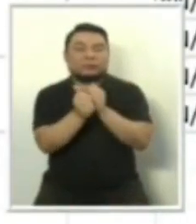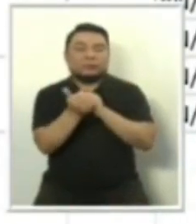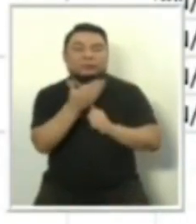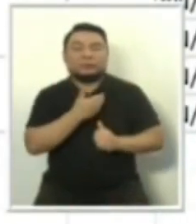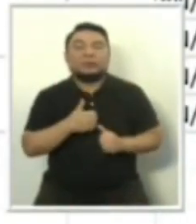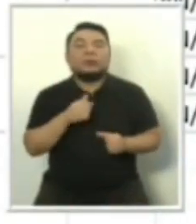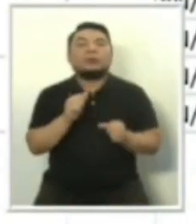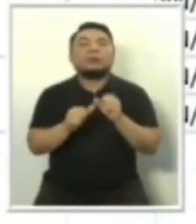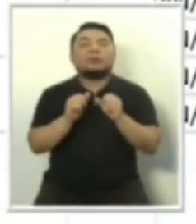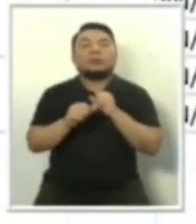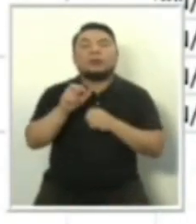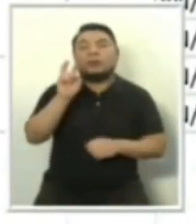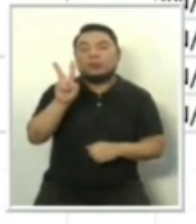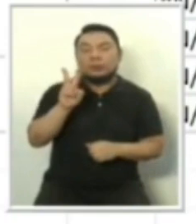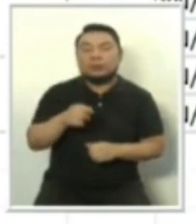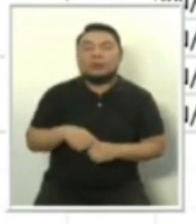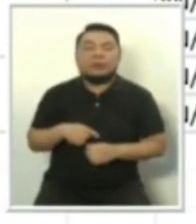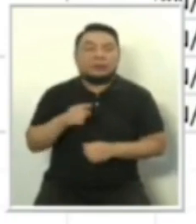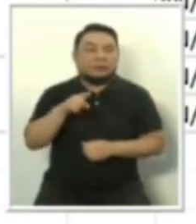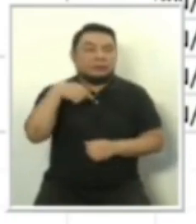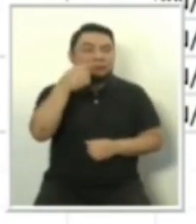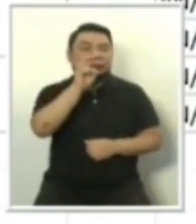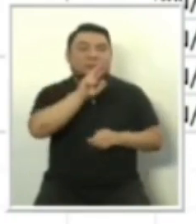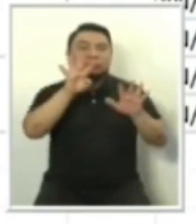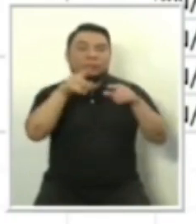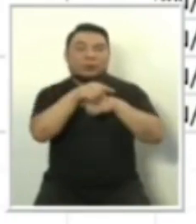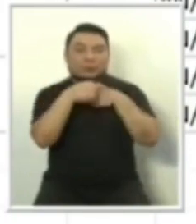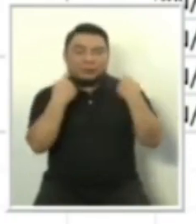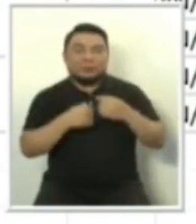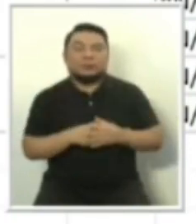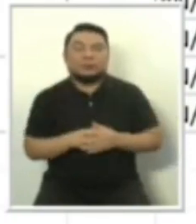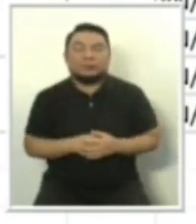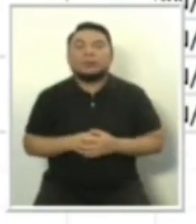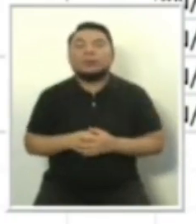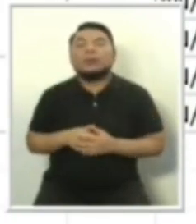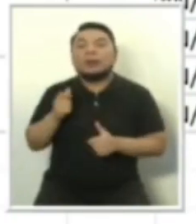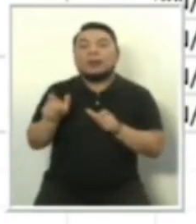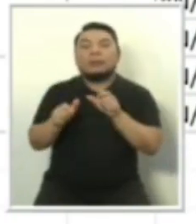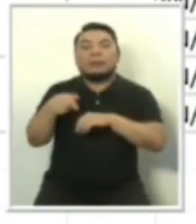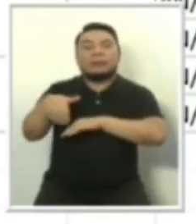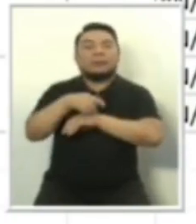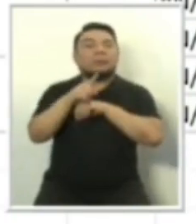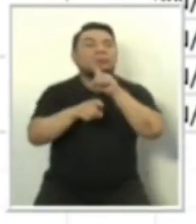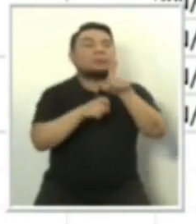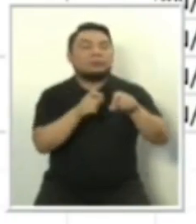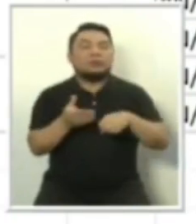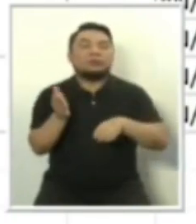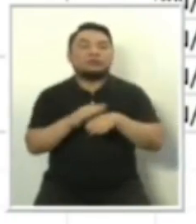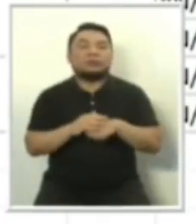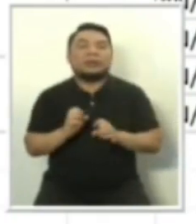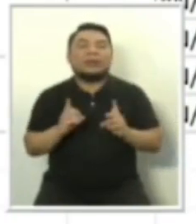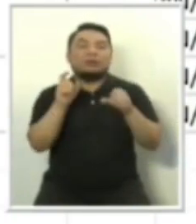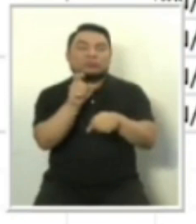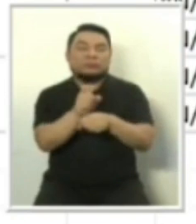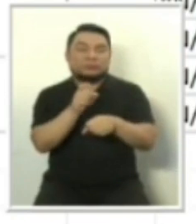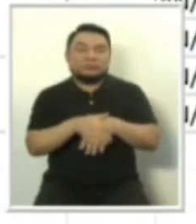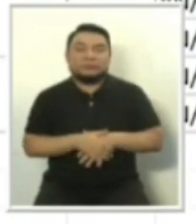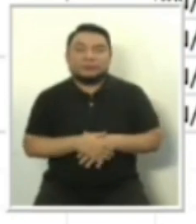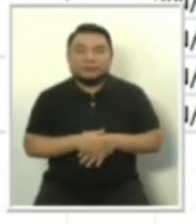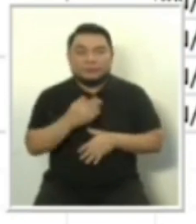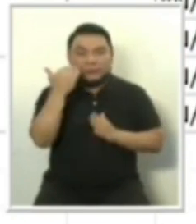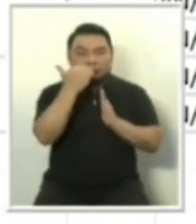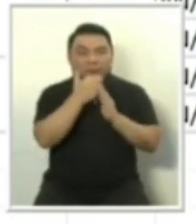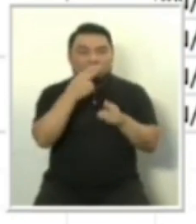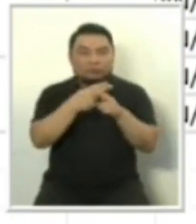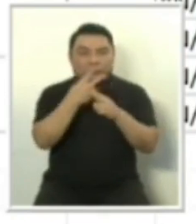el bloque 2 de la primera fecha del debate, bloque 3, perdón, de la primera fecha del debate, el 29 de marzo. Juntos por el Perú, Partido Popular Cristiano